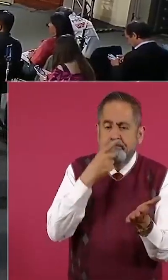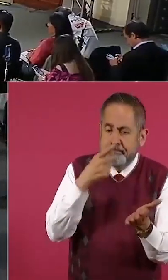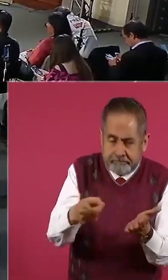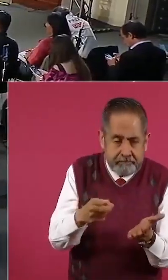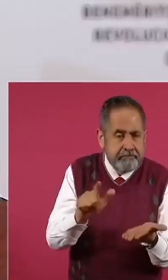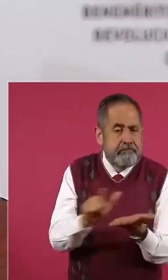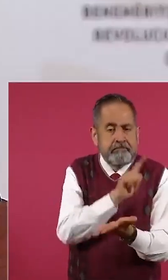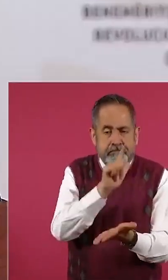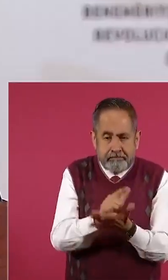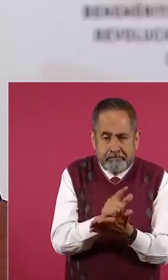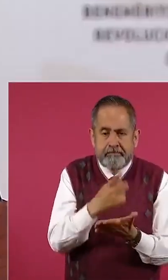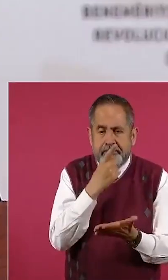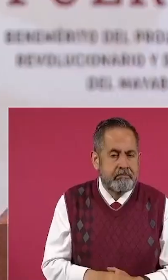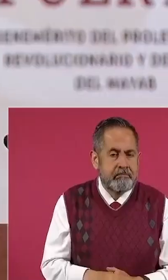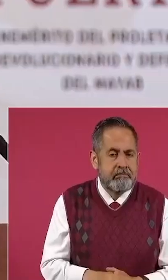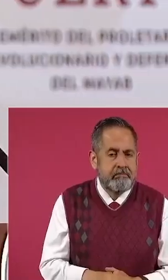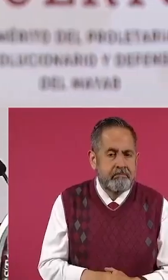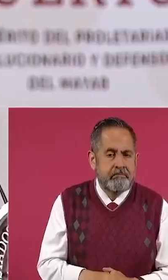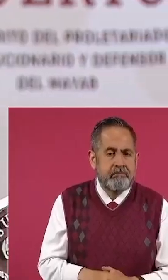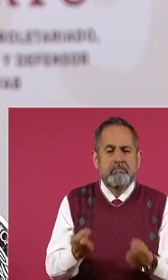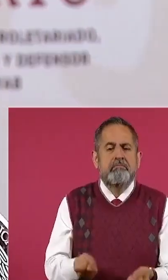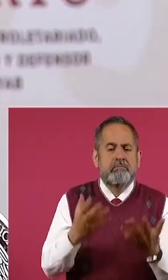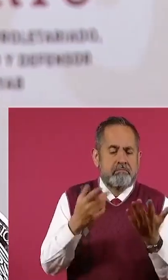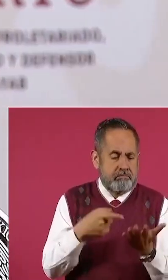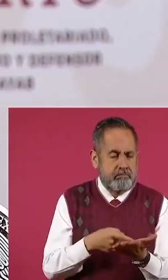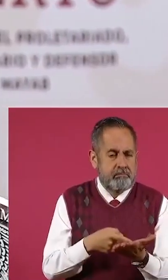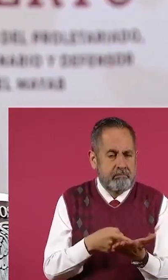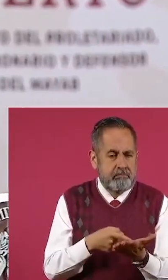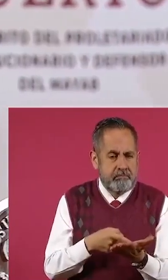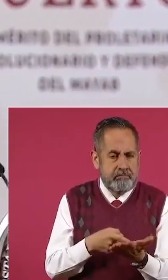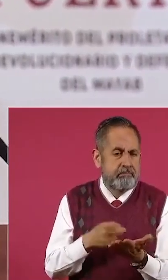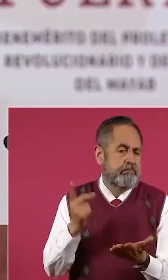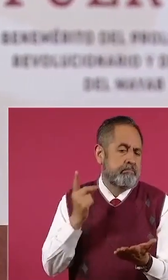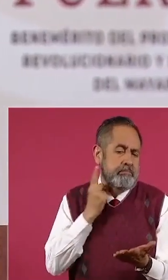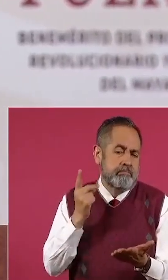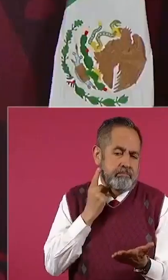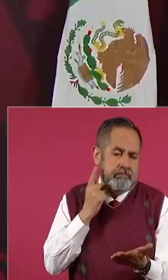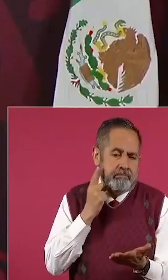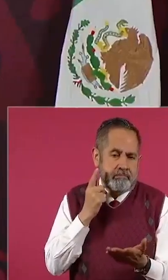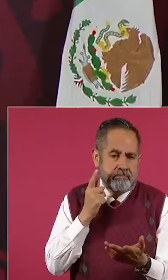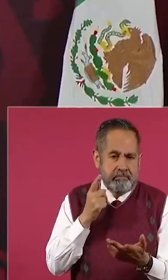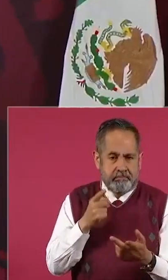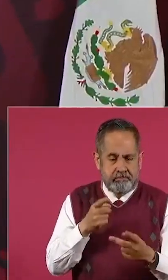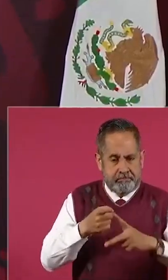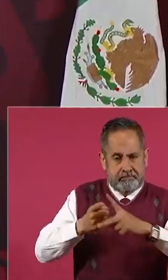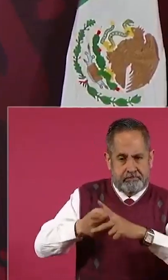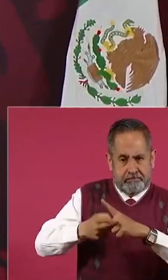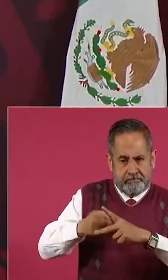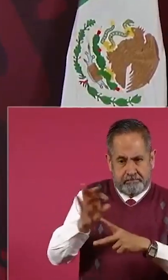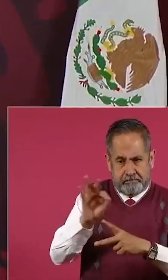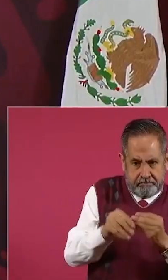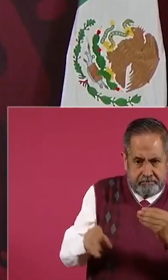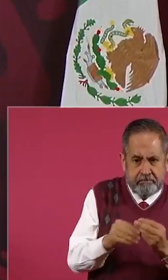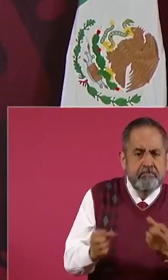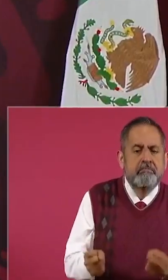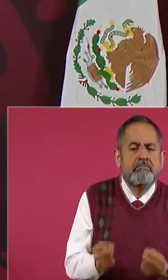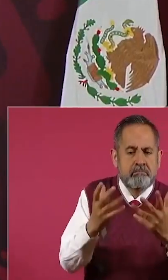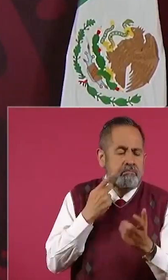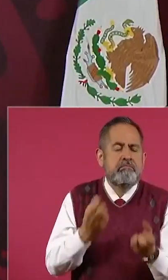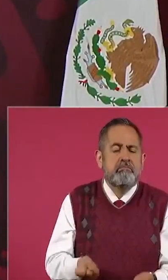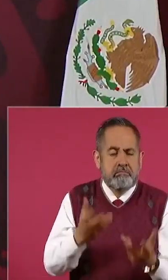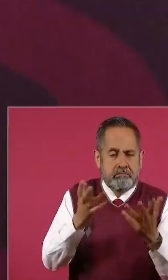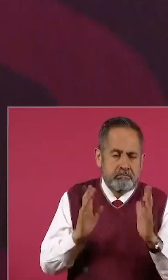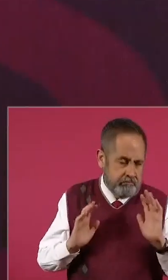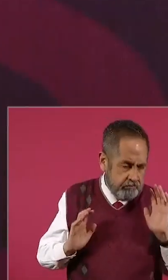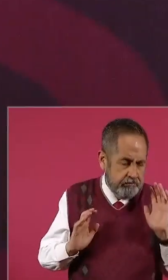especifica cuántos diputados plurinominales tiene derecho cada partido.